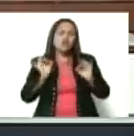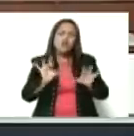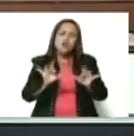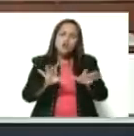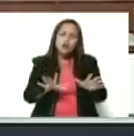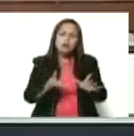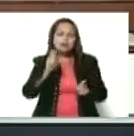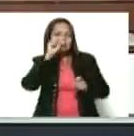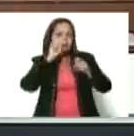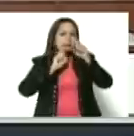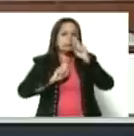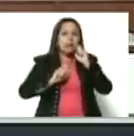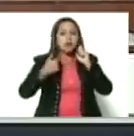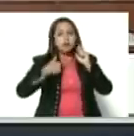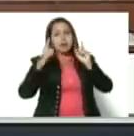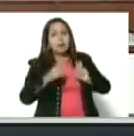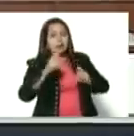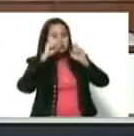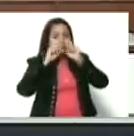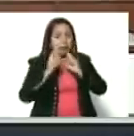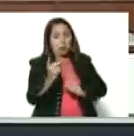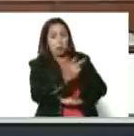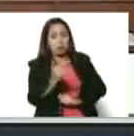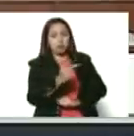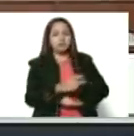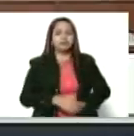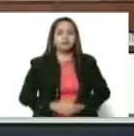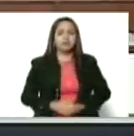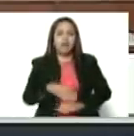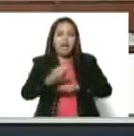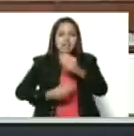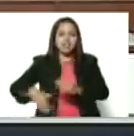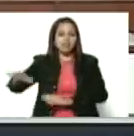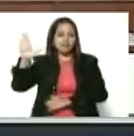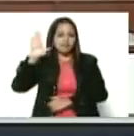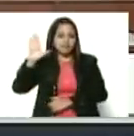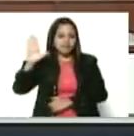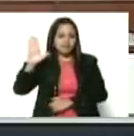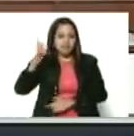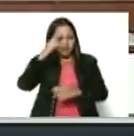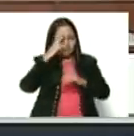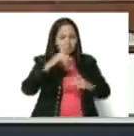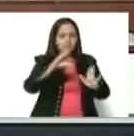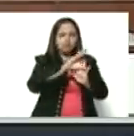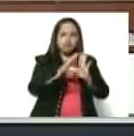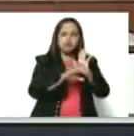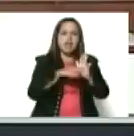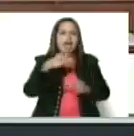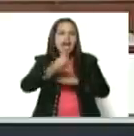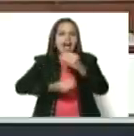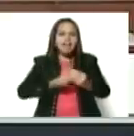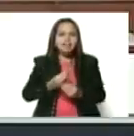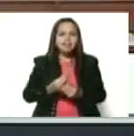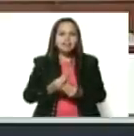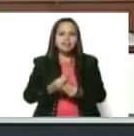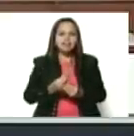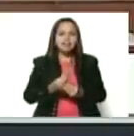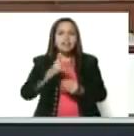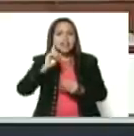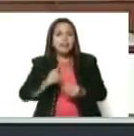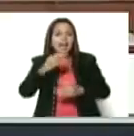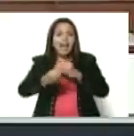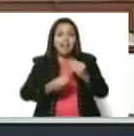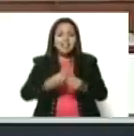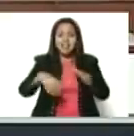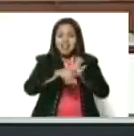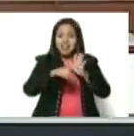y yo con lágrimas dos, tomar juramento ante la Constitución, de cumplir y hacer cumplir la